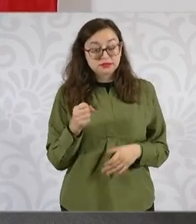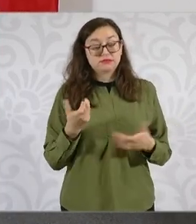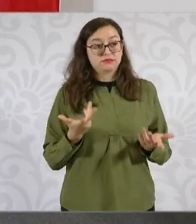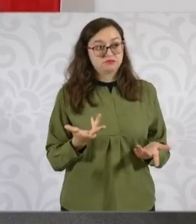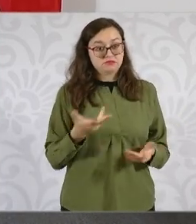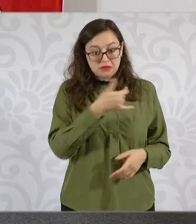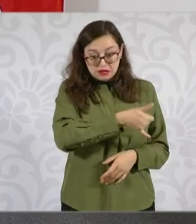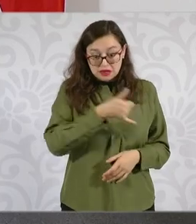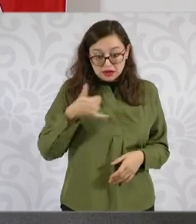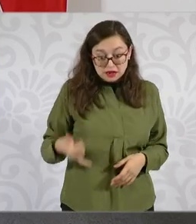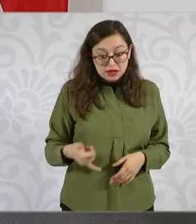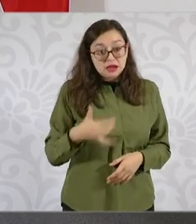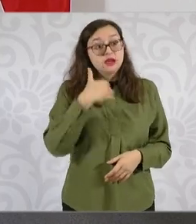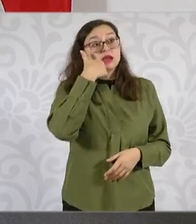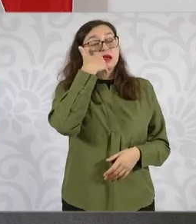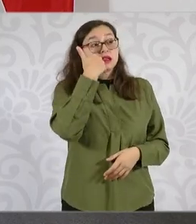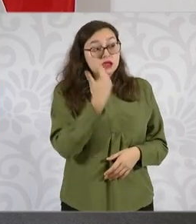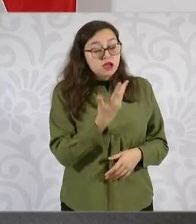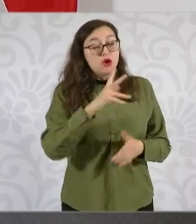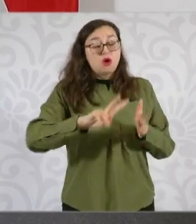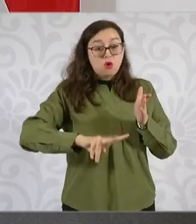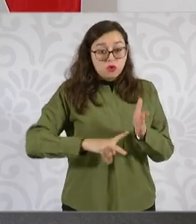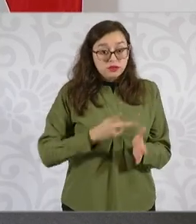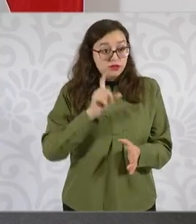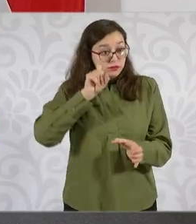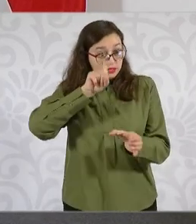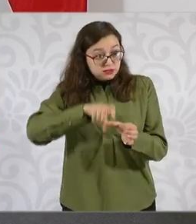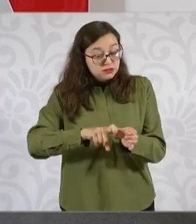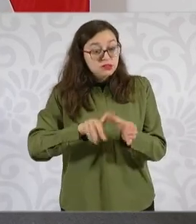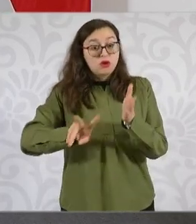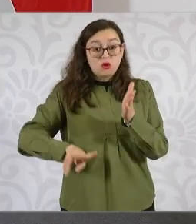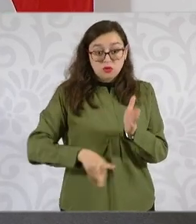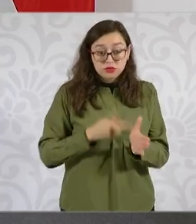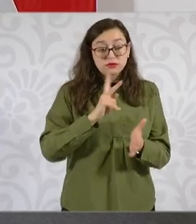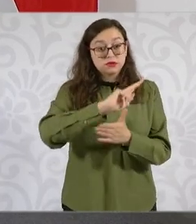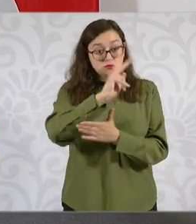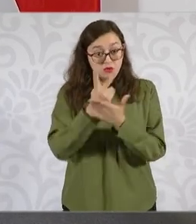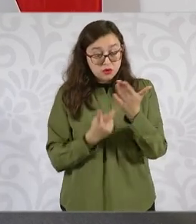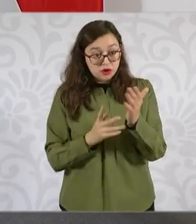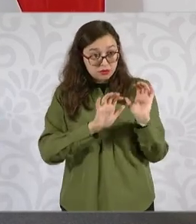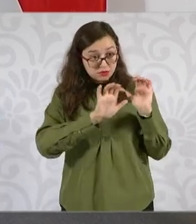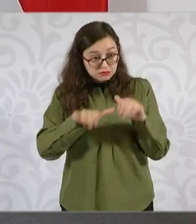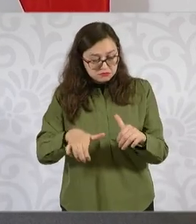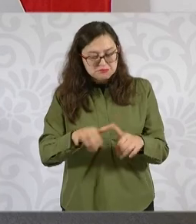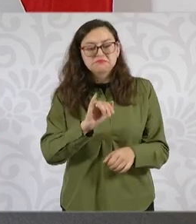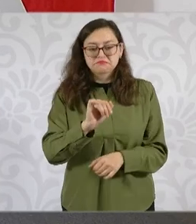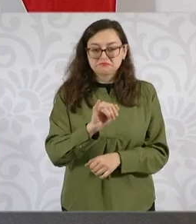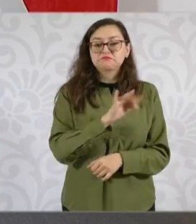regresar y recotizar y entrar al programa de vivienda, hay esa posibilidad.